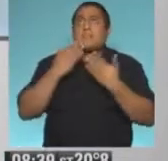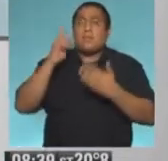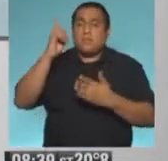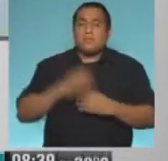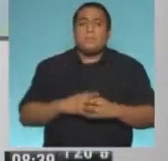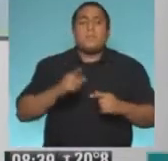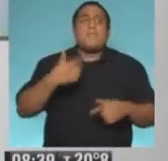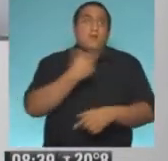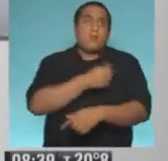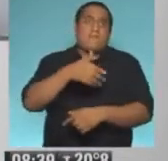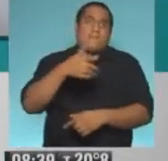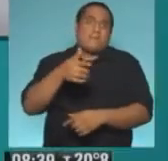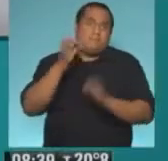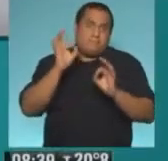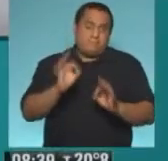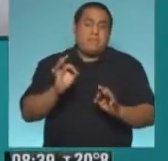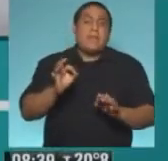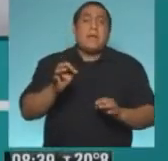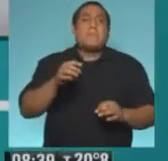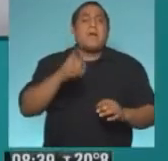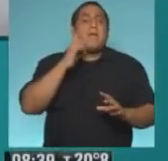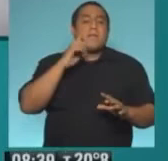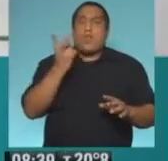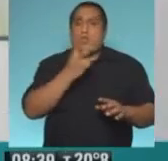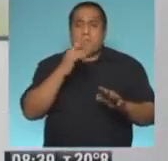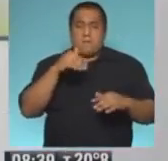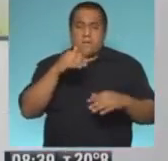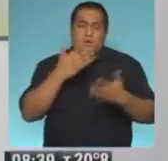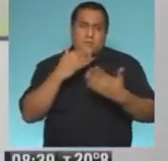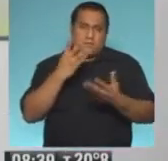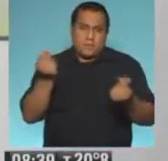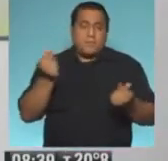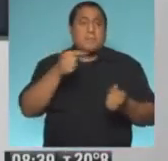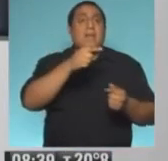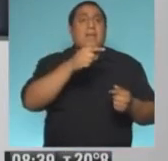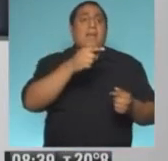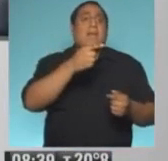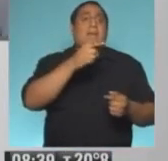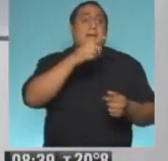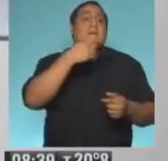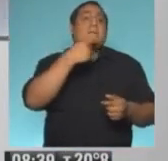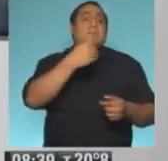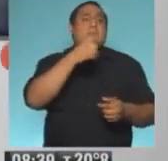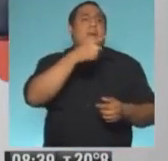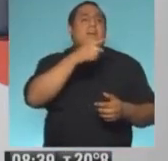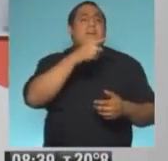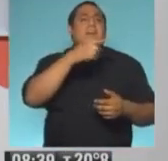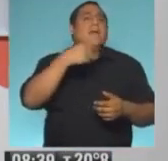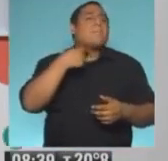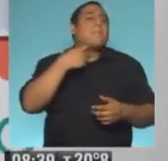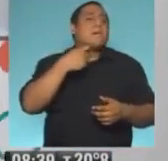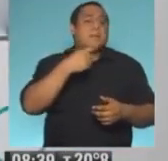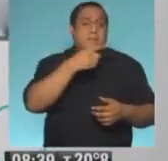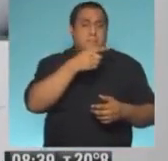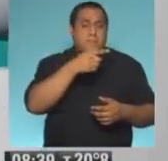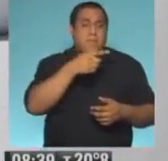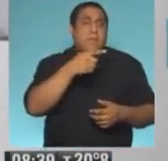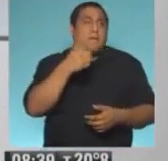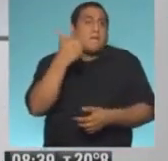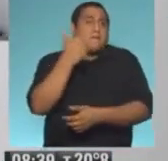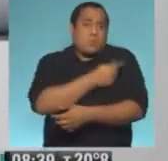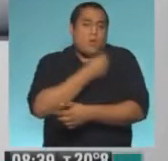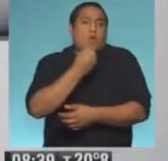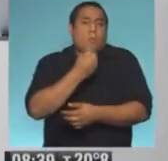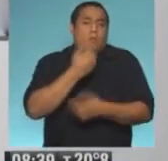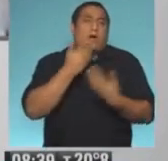Ahora, para cerrar con ambos, ¿no? En España, Francisco, las vacunas se ha hecho alianza con distintos laboratorios. No es una única línea de trabajo